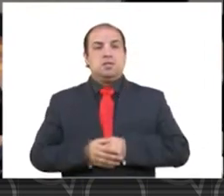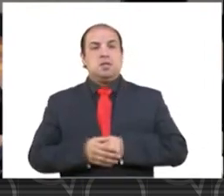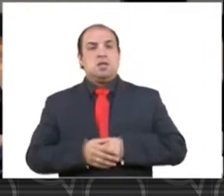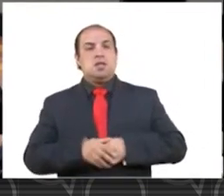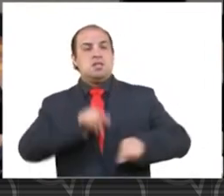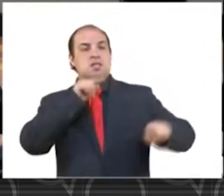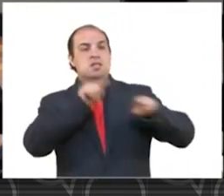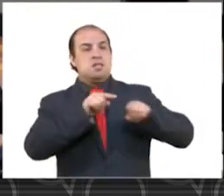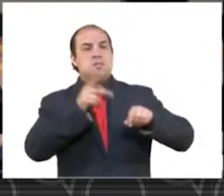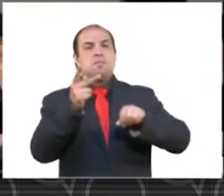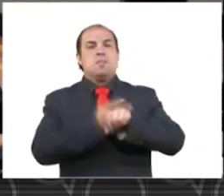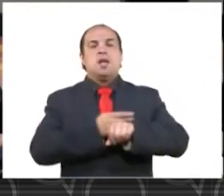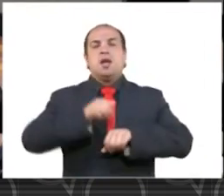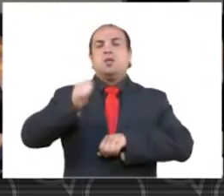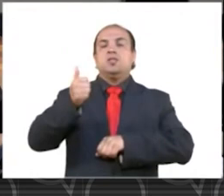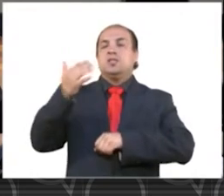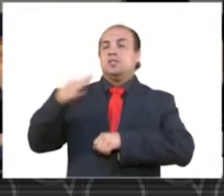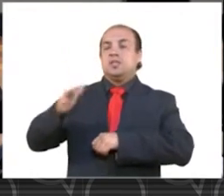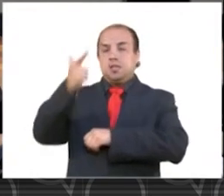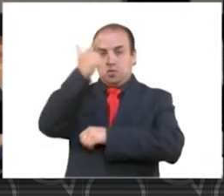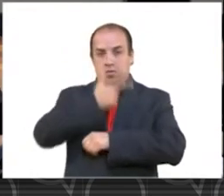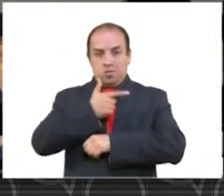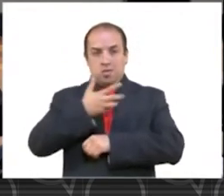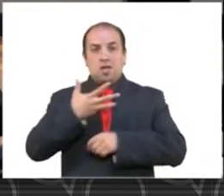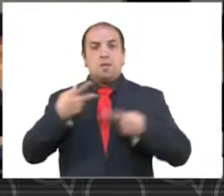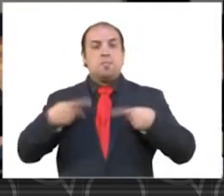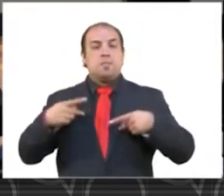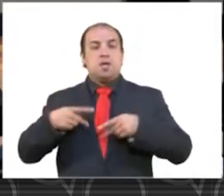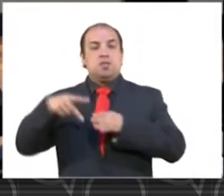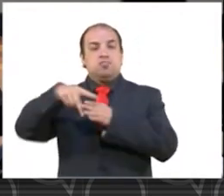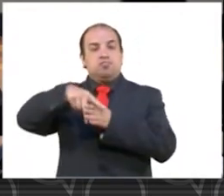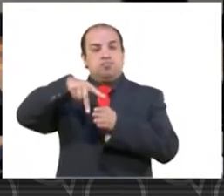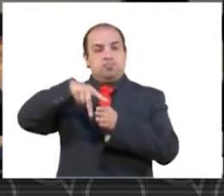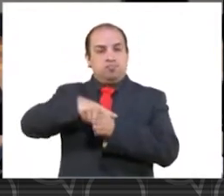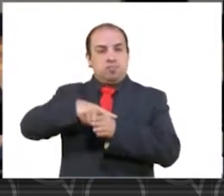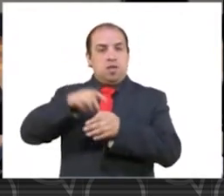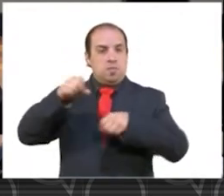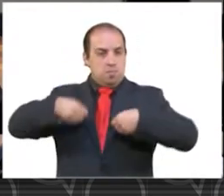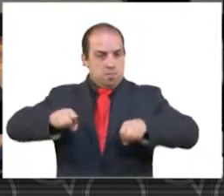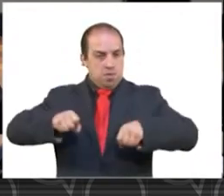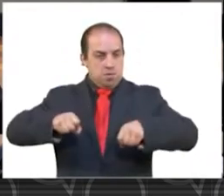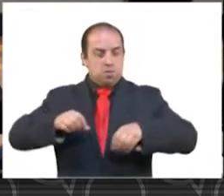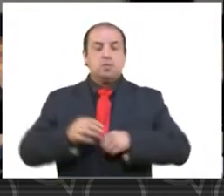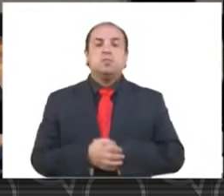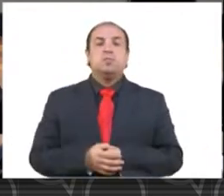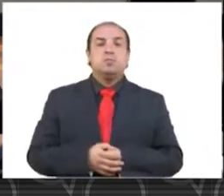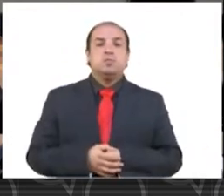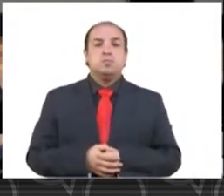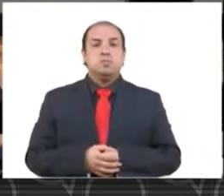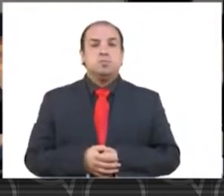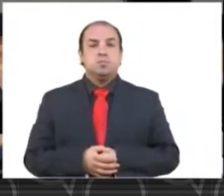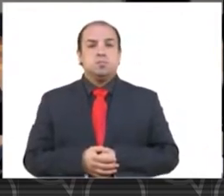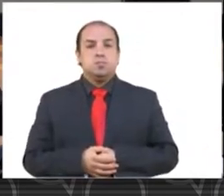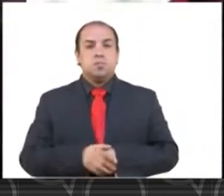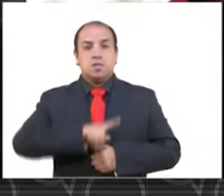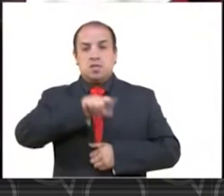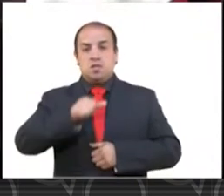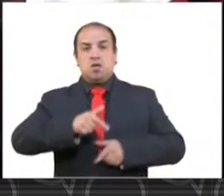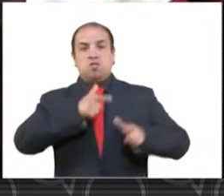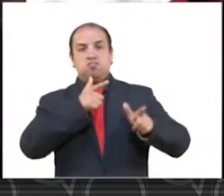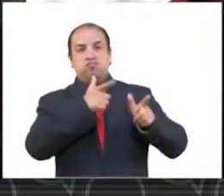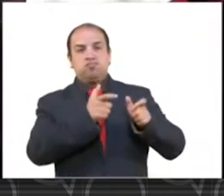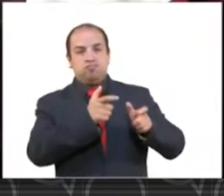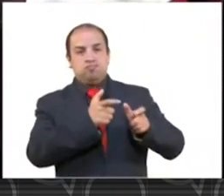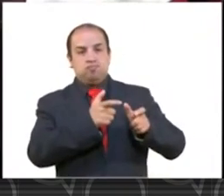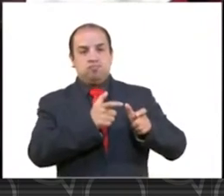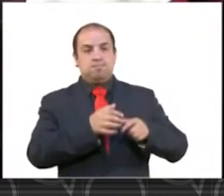a las 11.10 de la noche por parte de los tripulantes de la motocicleta mencionada. Después del atentado, a